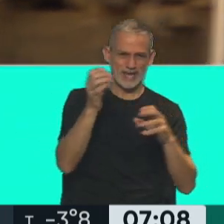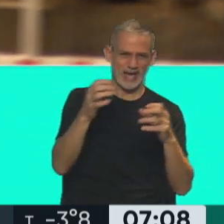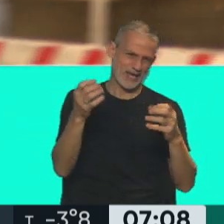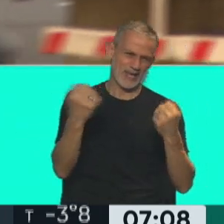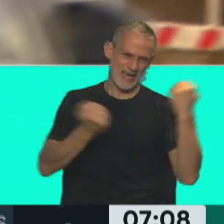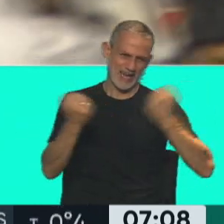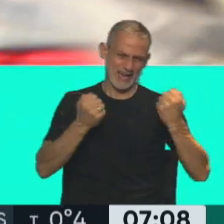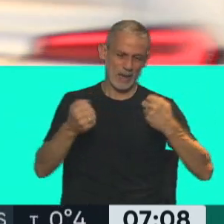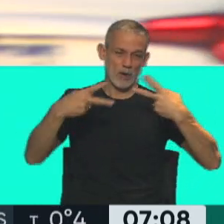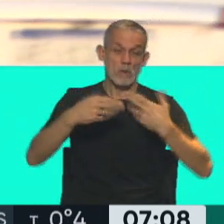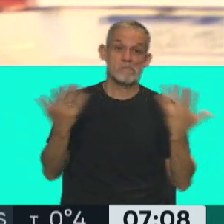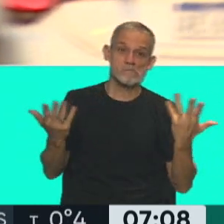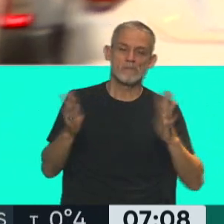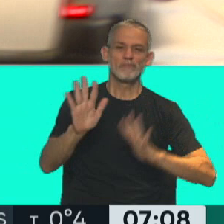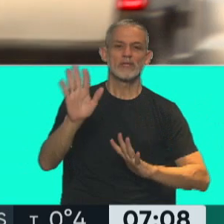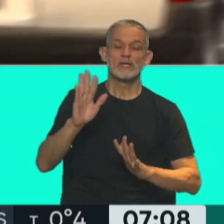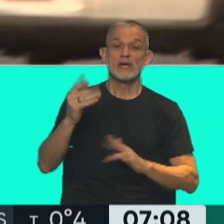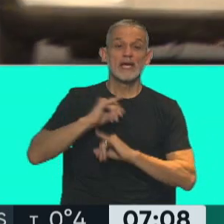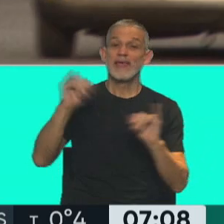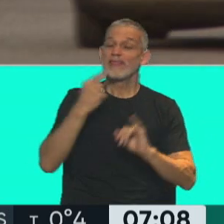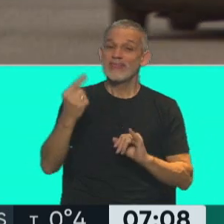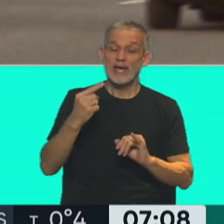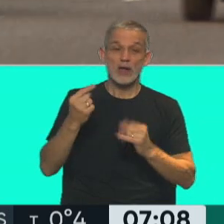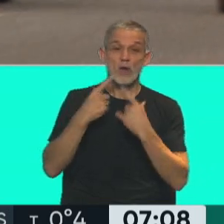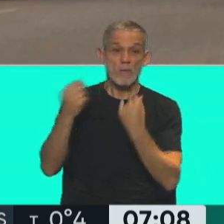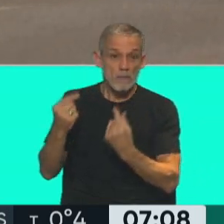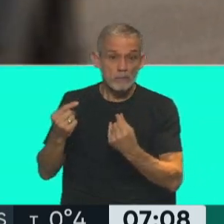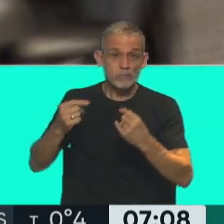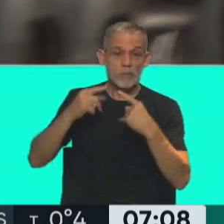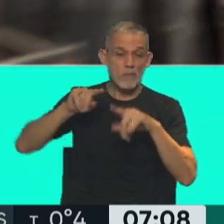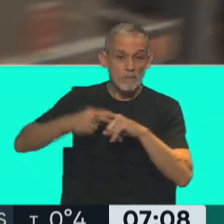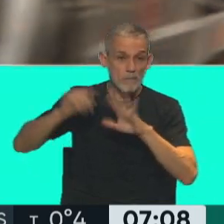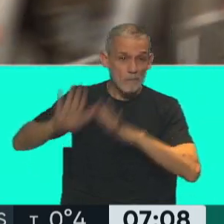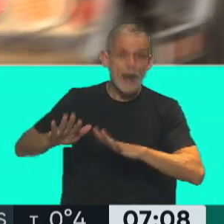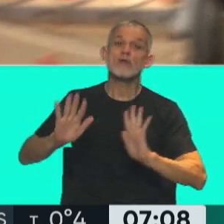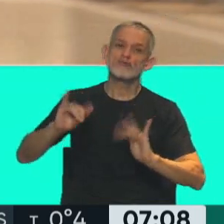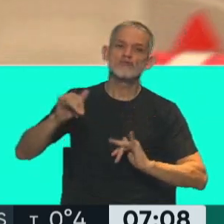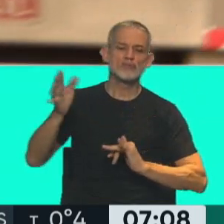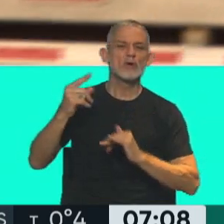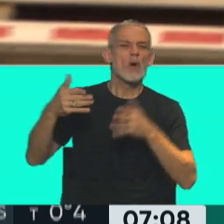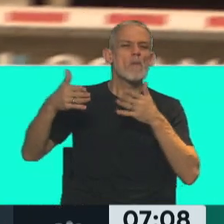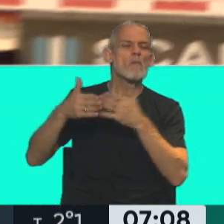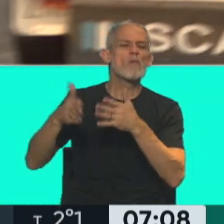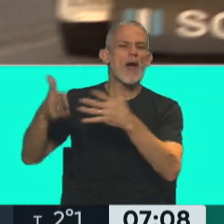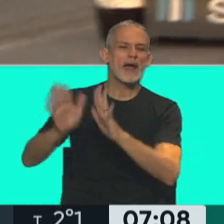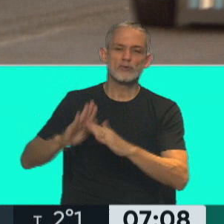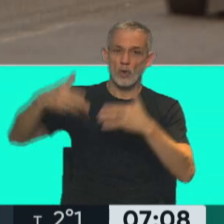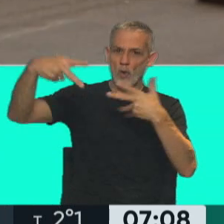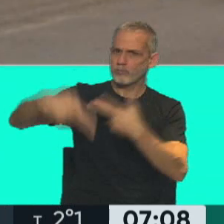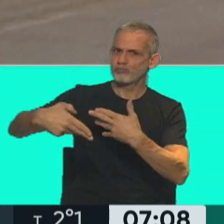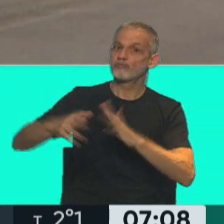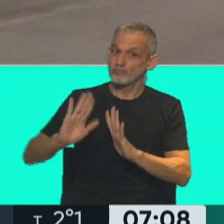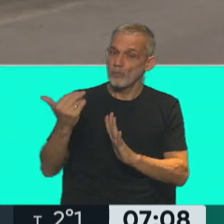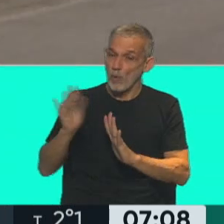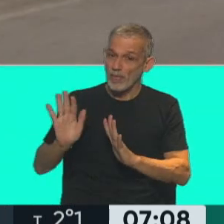¿Qué puede llegar a pasar? Ellos anticiparon que la medida continúa y que posiblemente bloqueen el puerto, en la jornada de